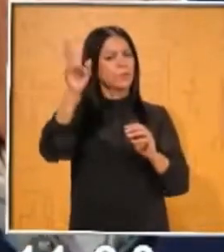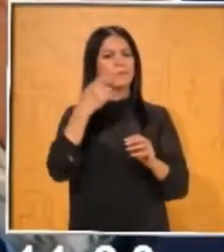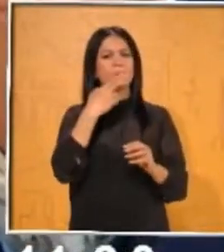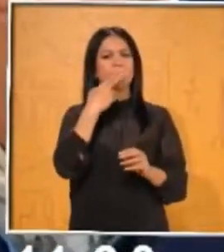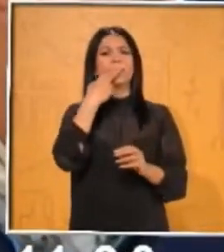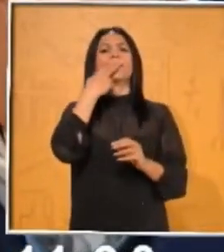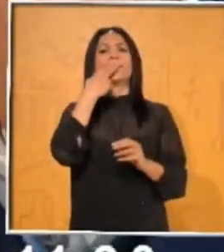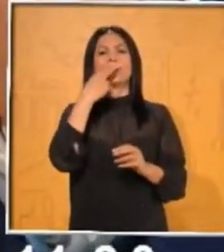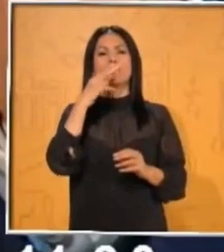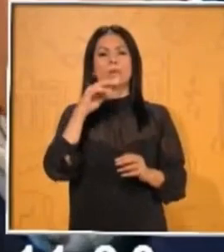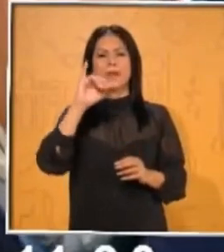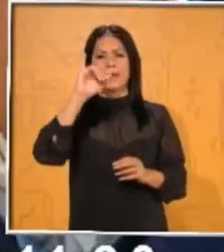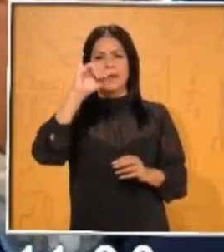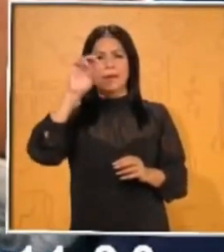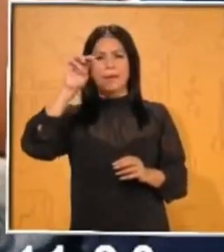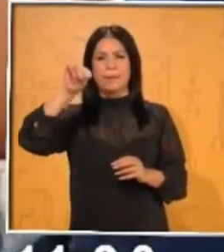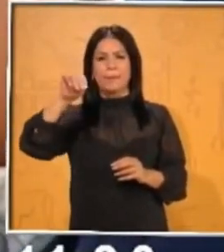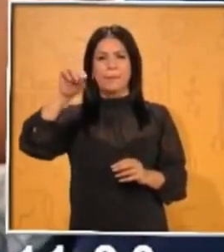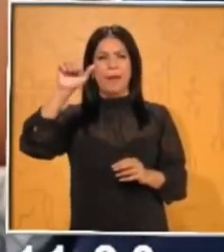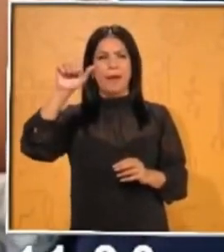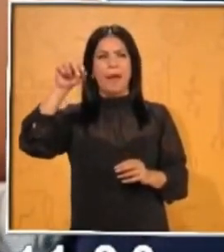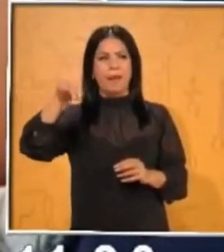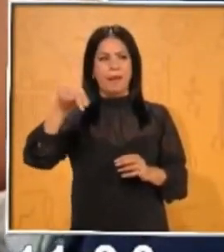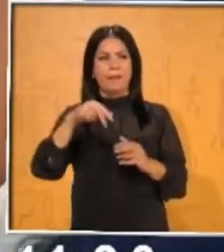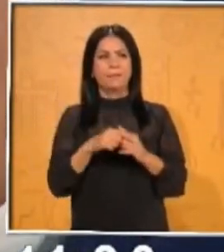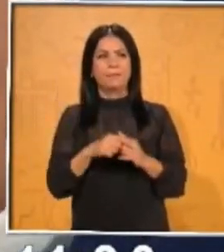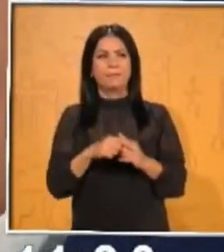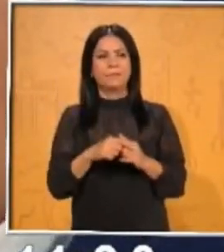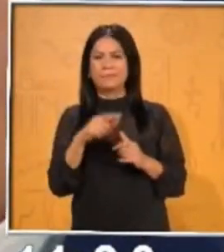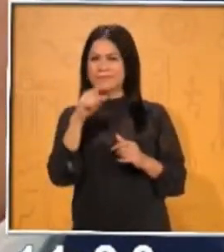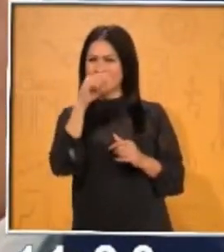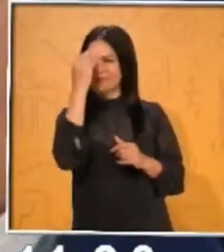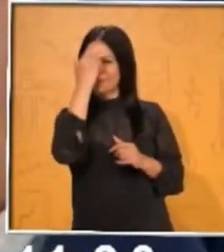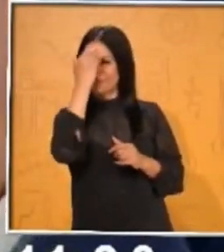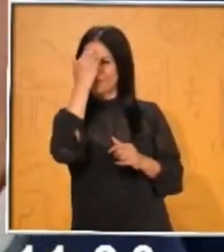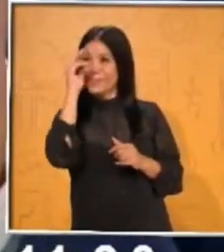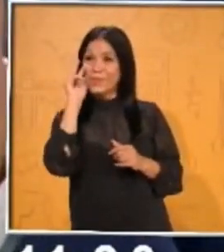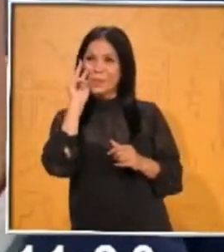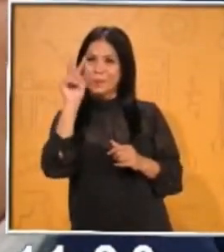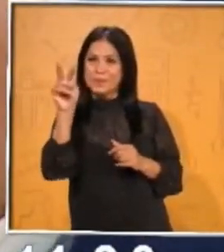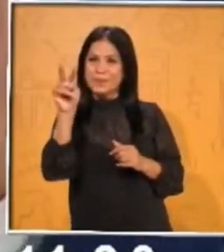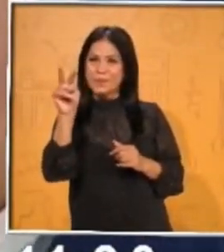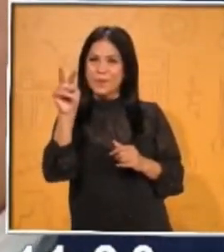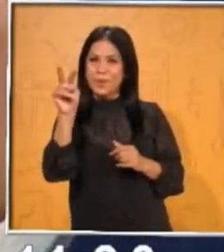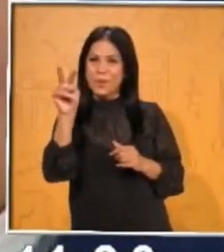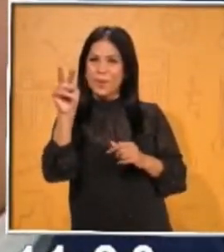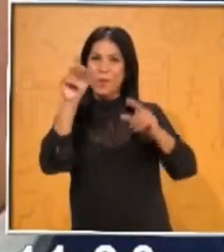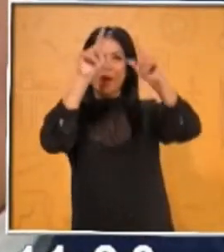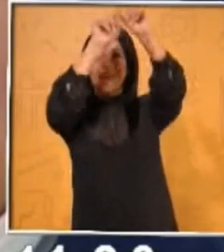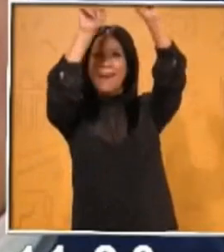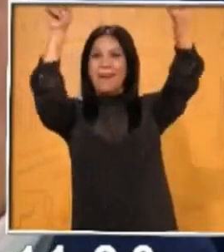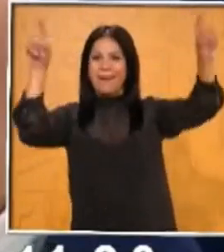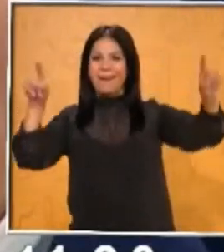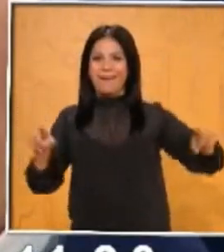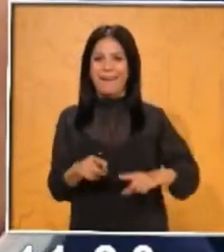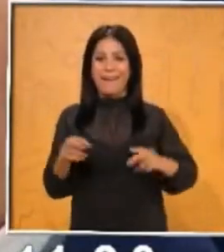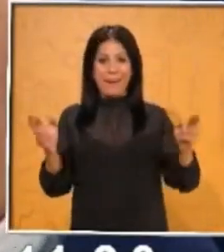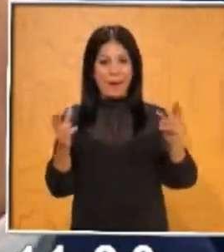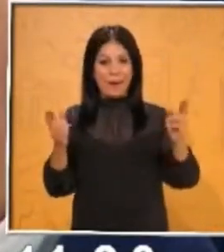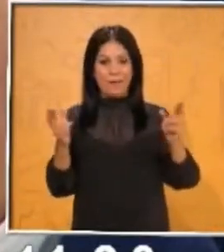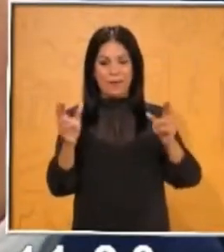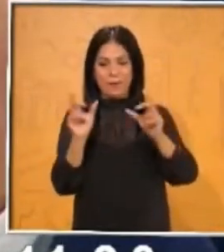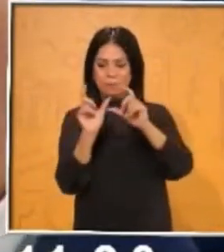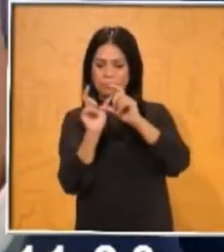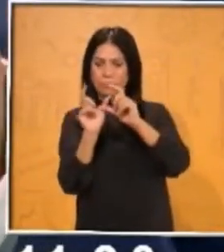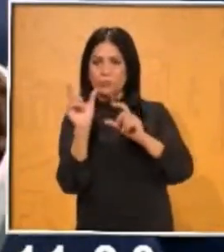los pueden pegar hacia el refrigerador. Este pequeño imán va adherido, va pegado a lo que es la parte